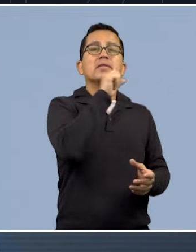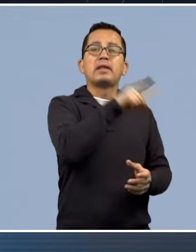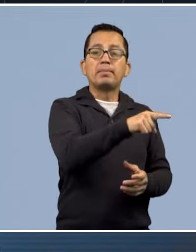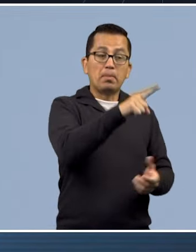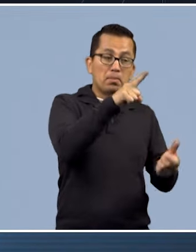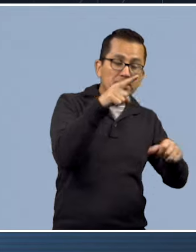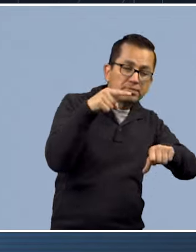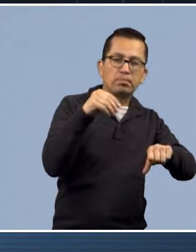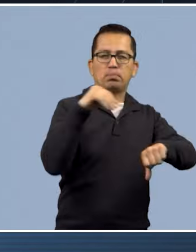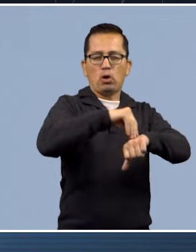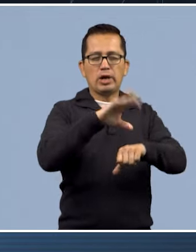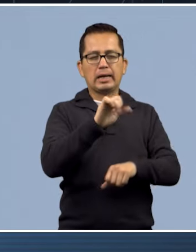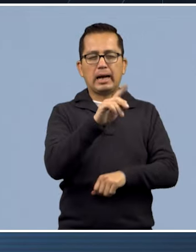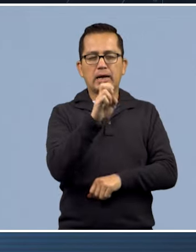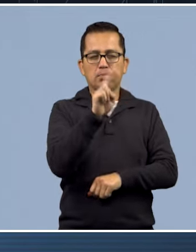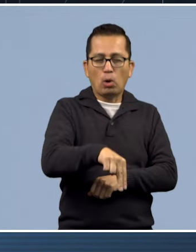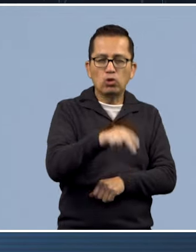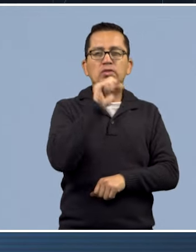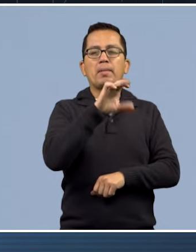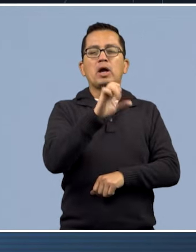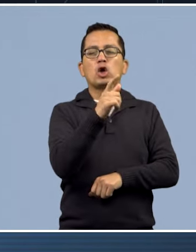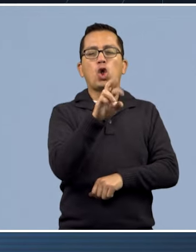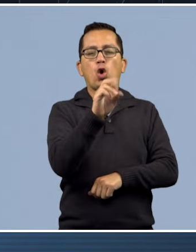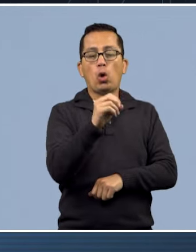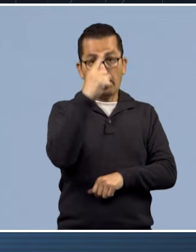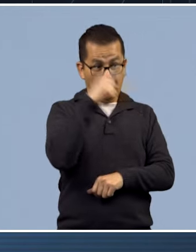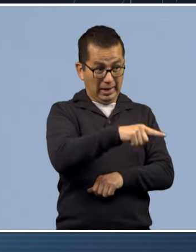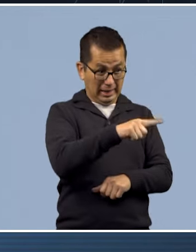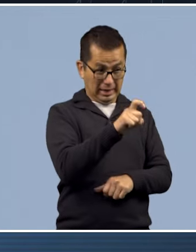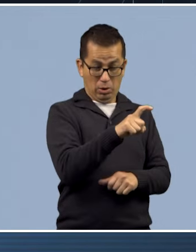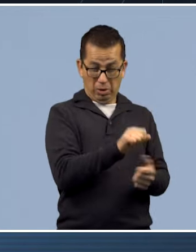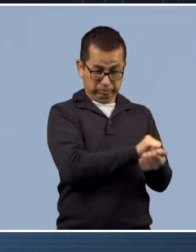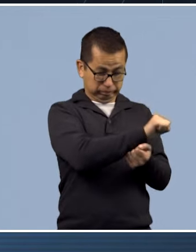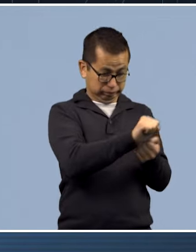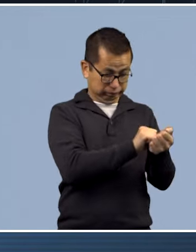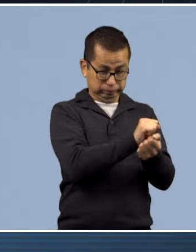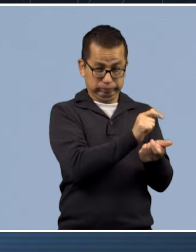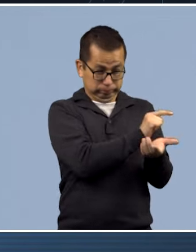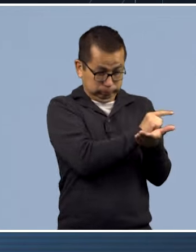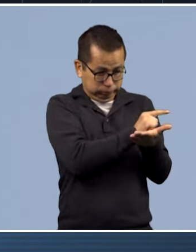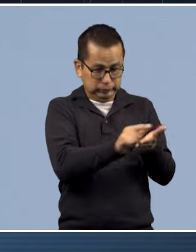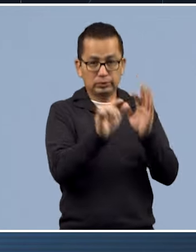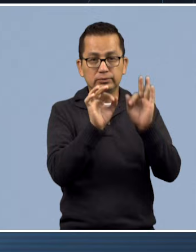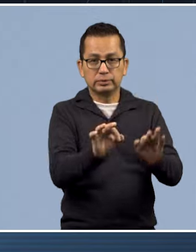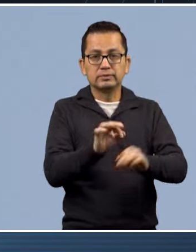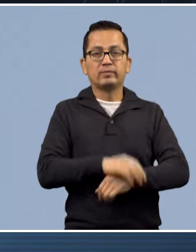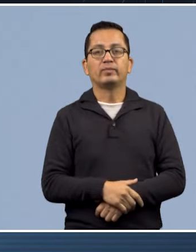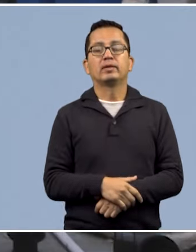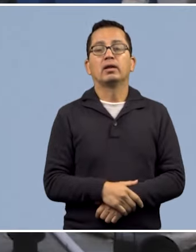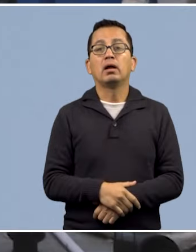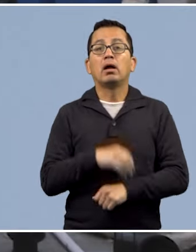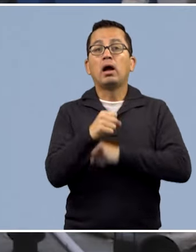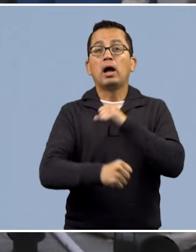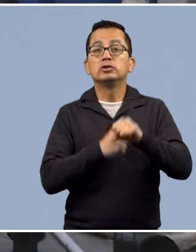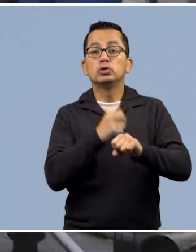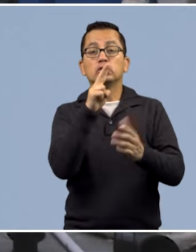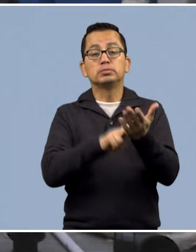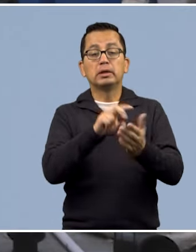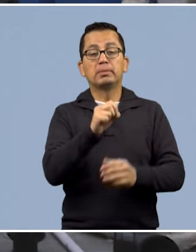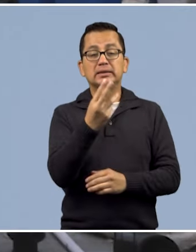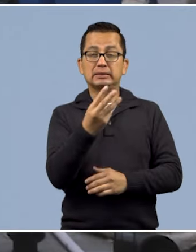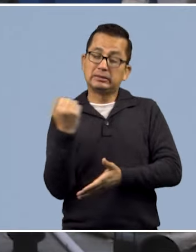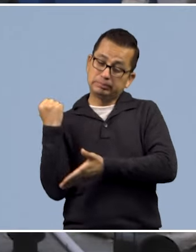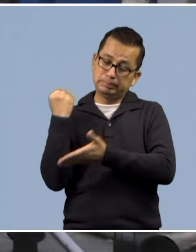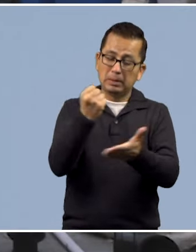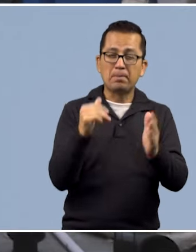filtro de carbón activado y dosificador de cloro para limpiar el agua aún más. En 2023 se invirtieron millones